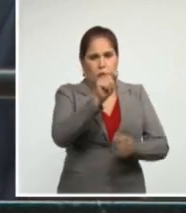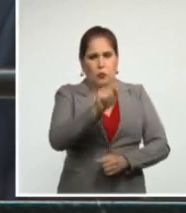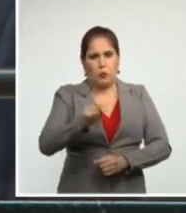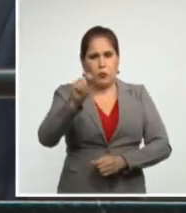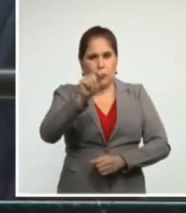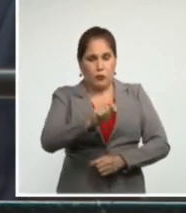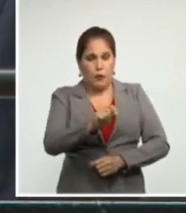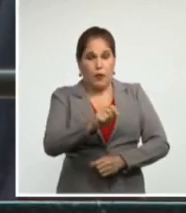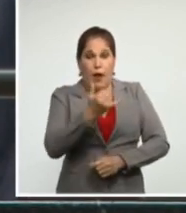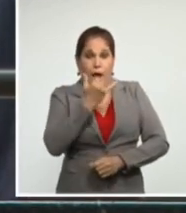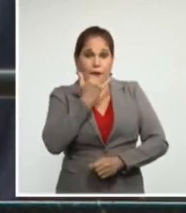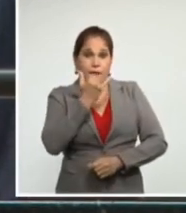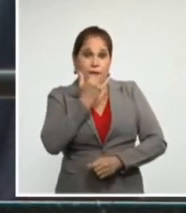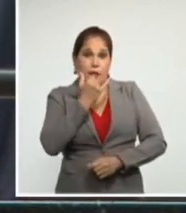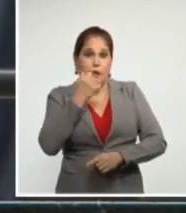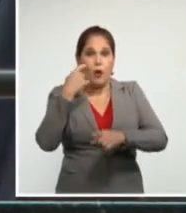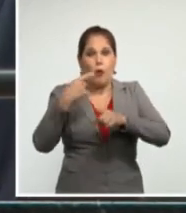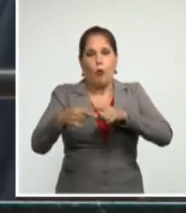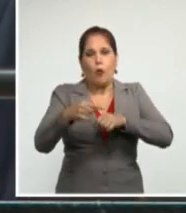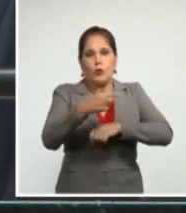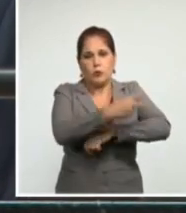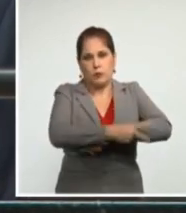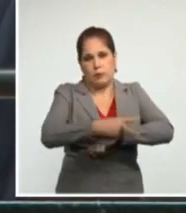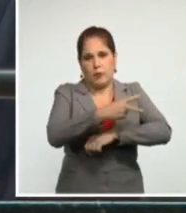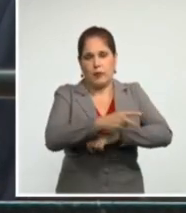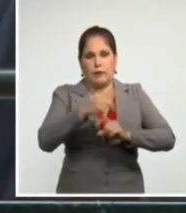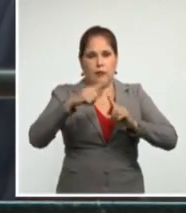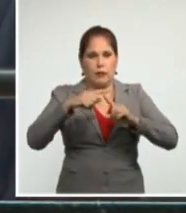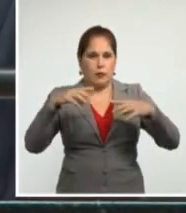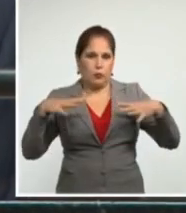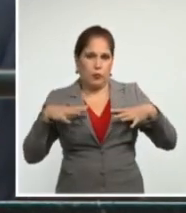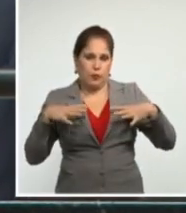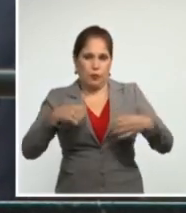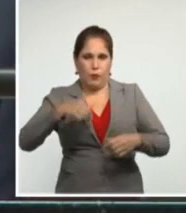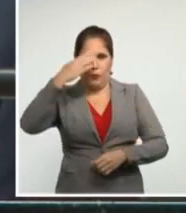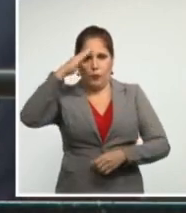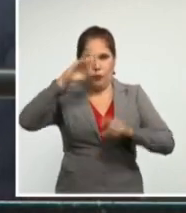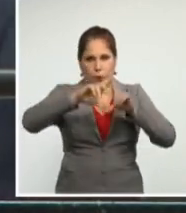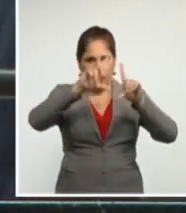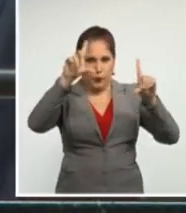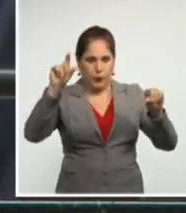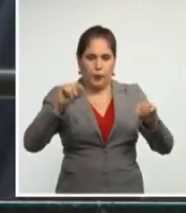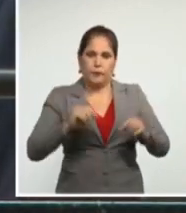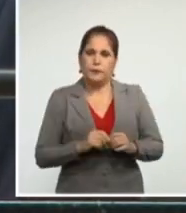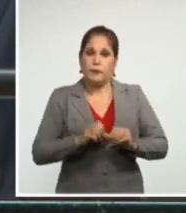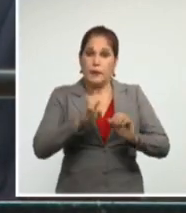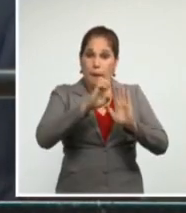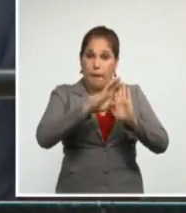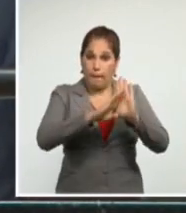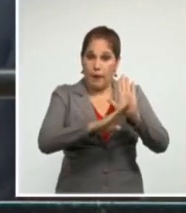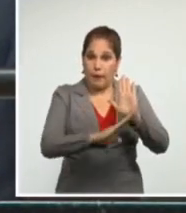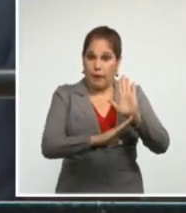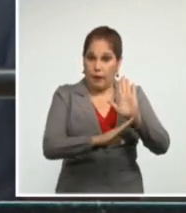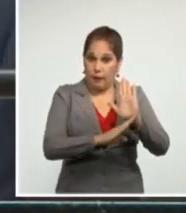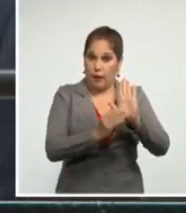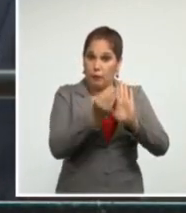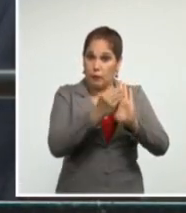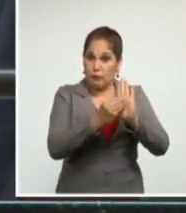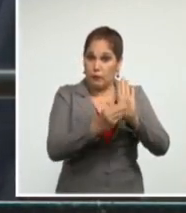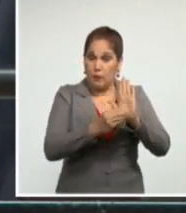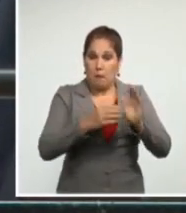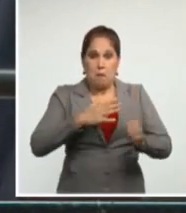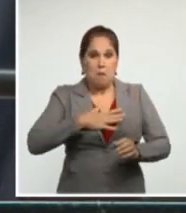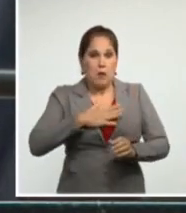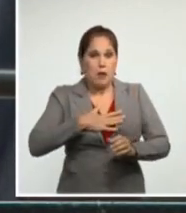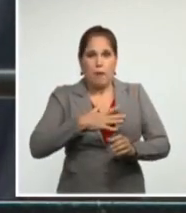perjudicar terceros mercados turísticos. Adoptó medidas propias de tiempo